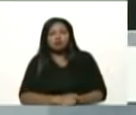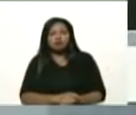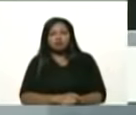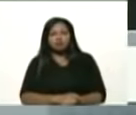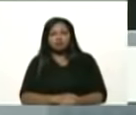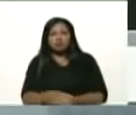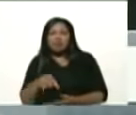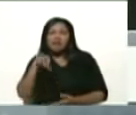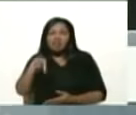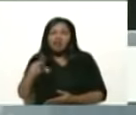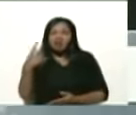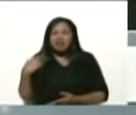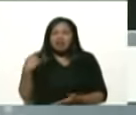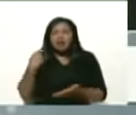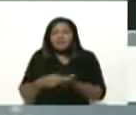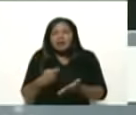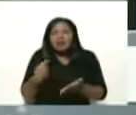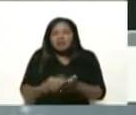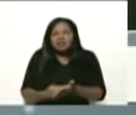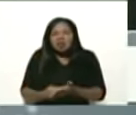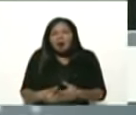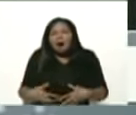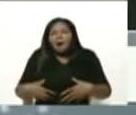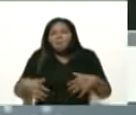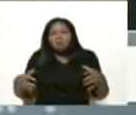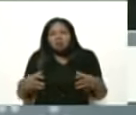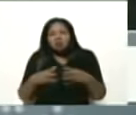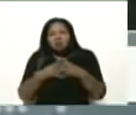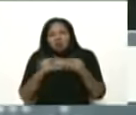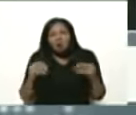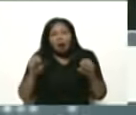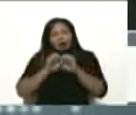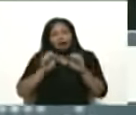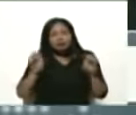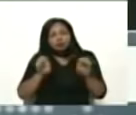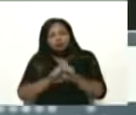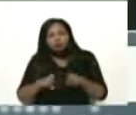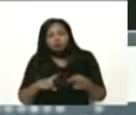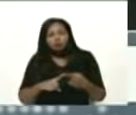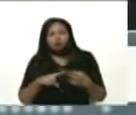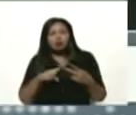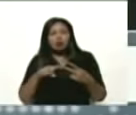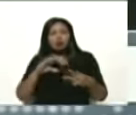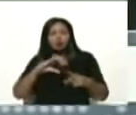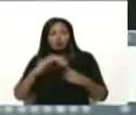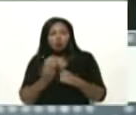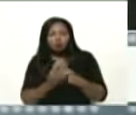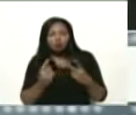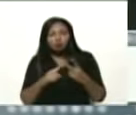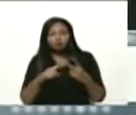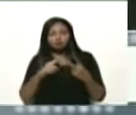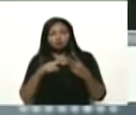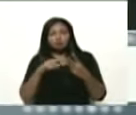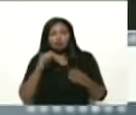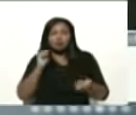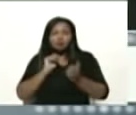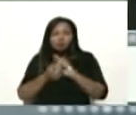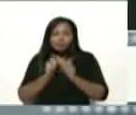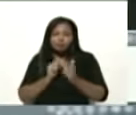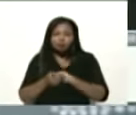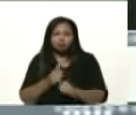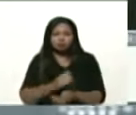el Estado tiene que invertir su riqueza en la educación, en la cultura, en el deporte,